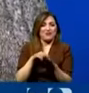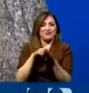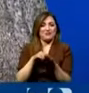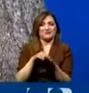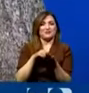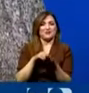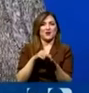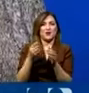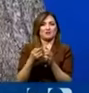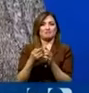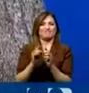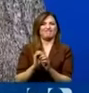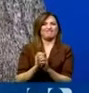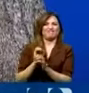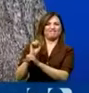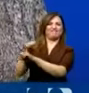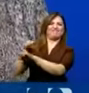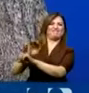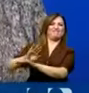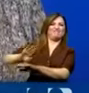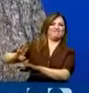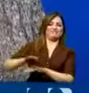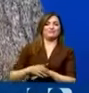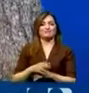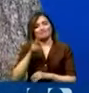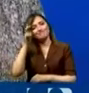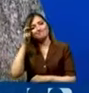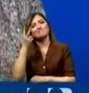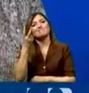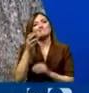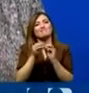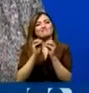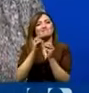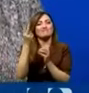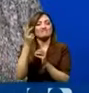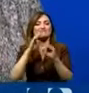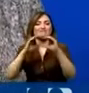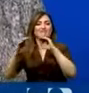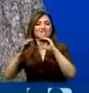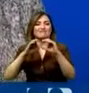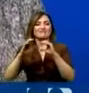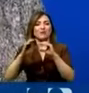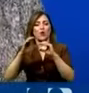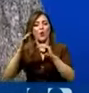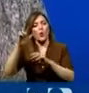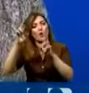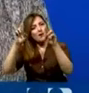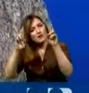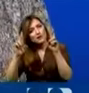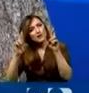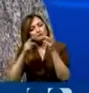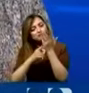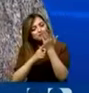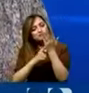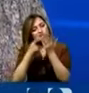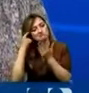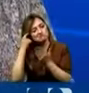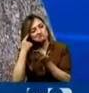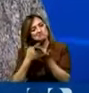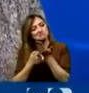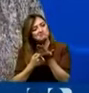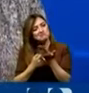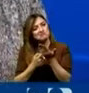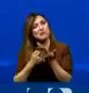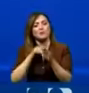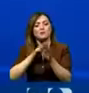Yo espero que la izquierda democrática piense un poco más después de las conversaciones que se produjeron el día de ayer respecto